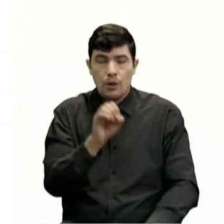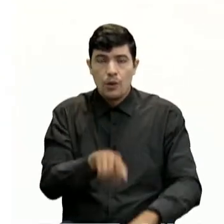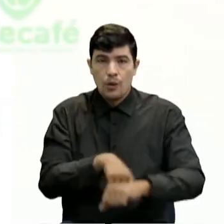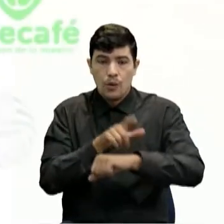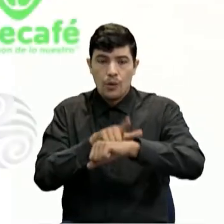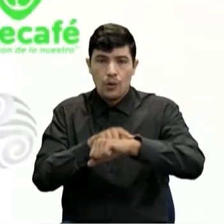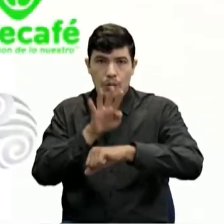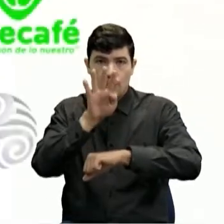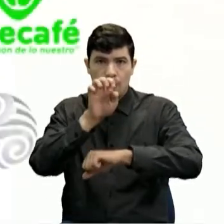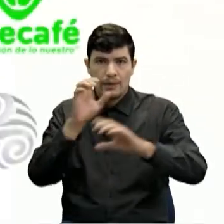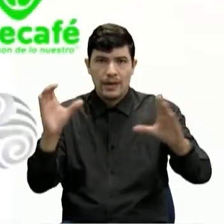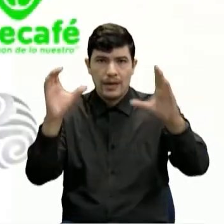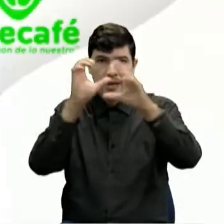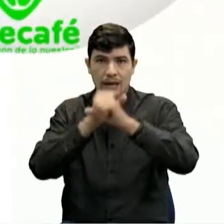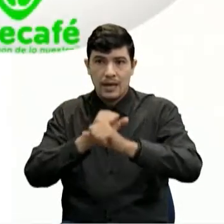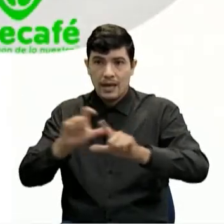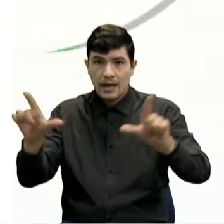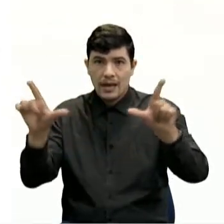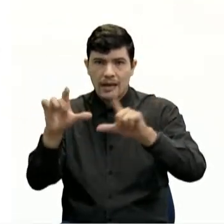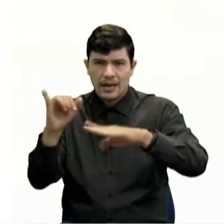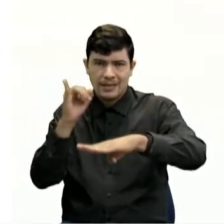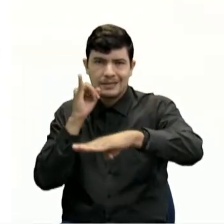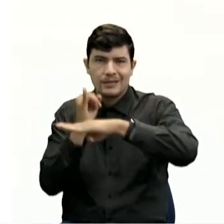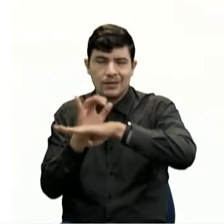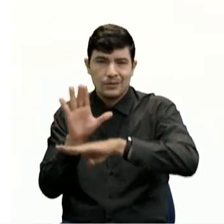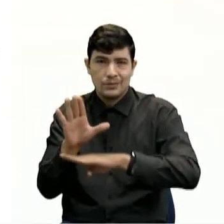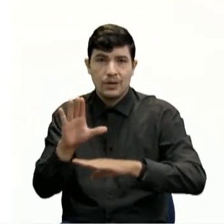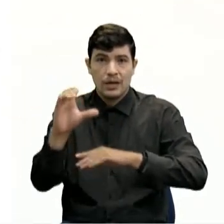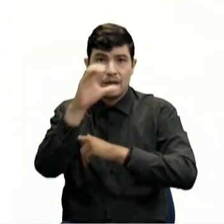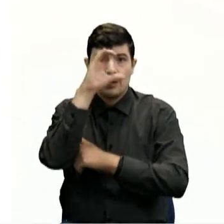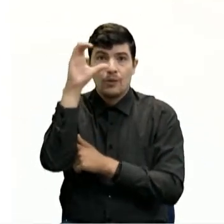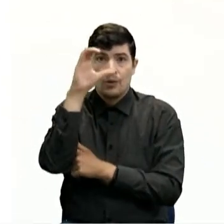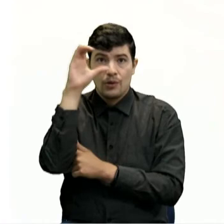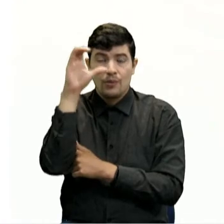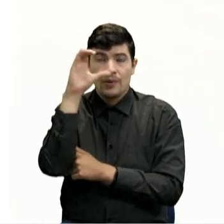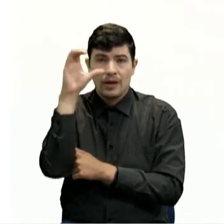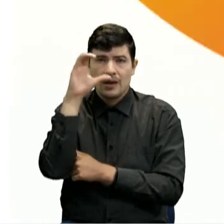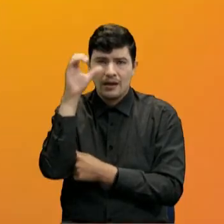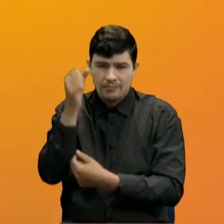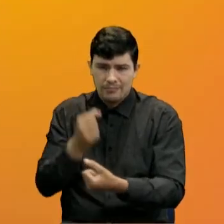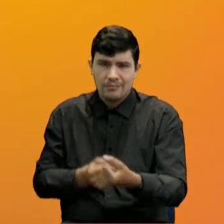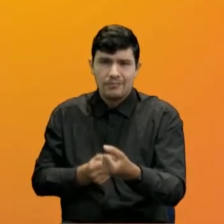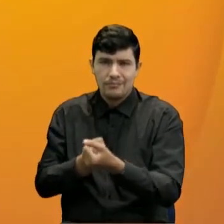por Canal Institucional. A Colombia la hacemos todos. ¡Gracias!